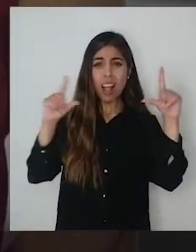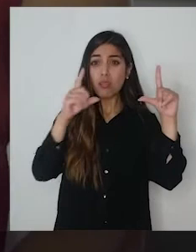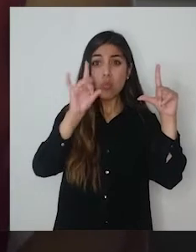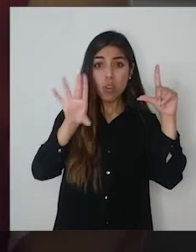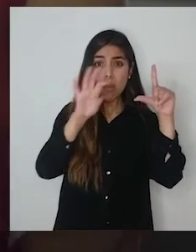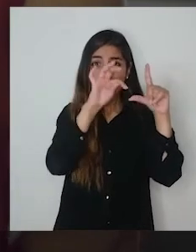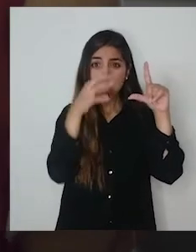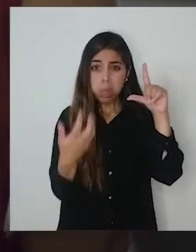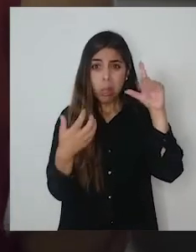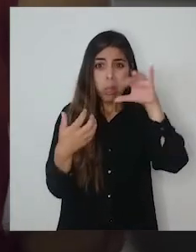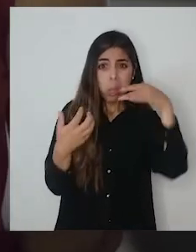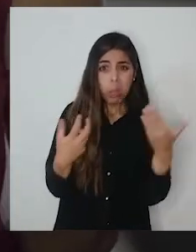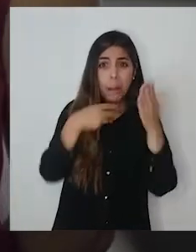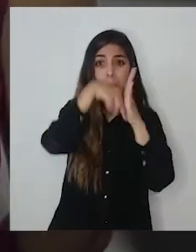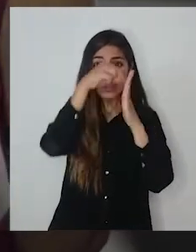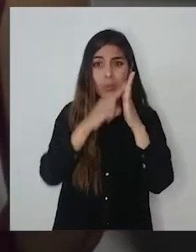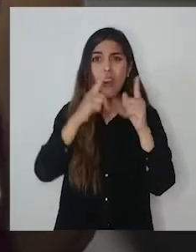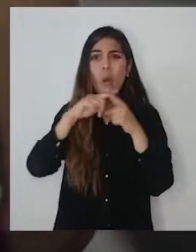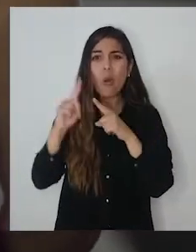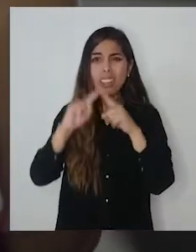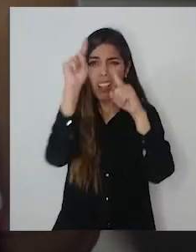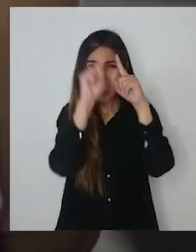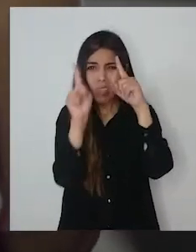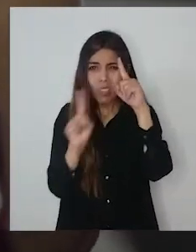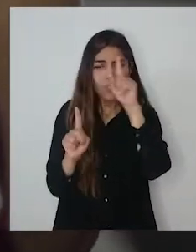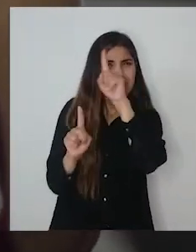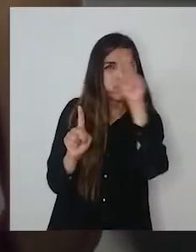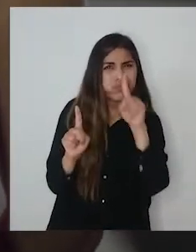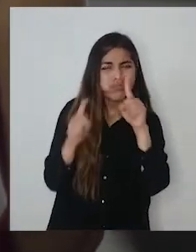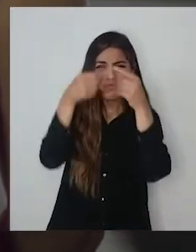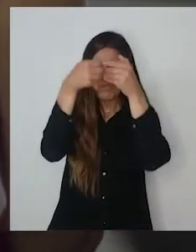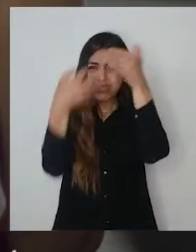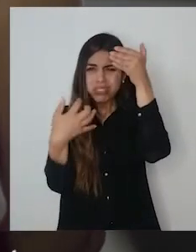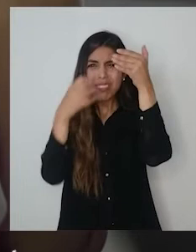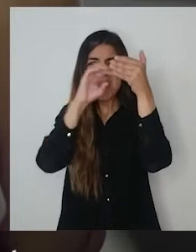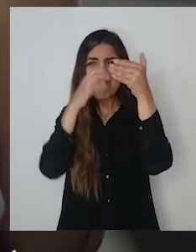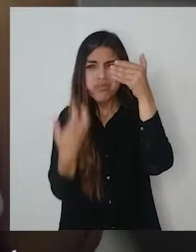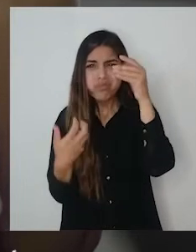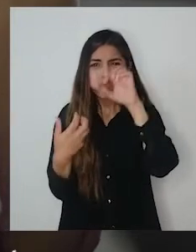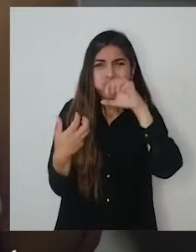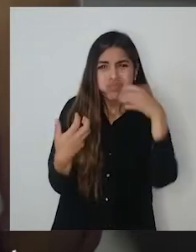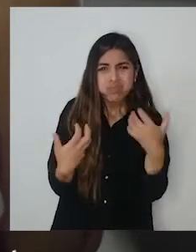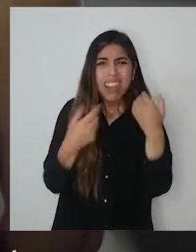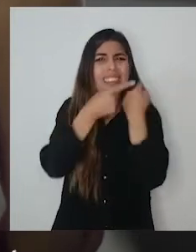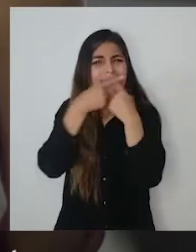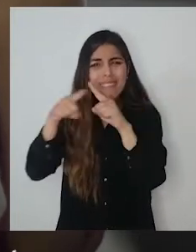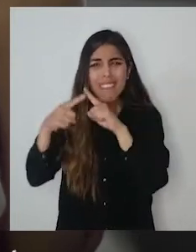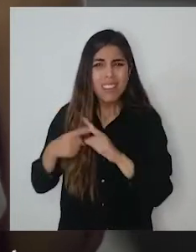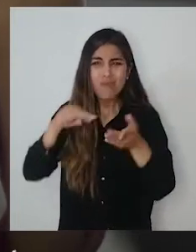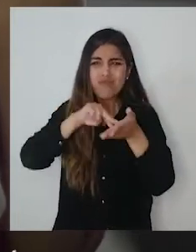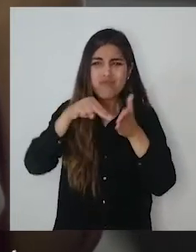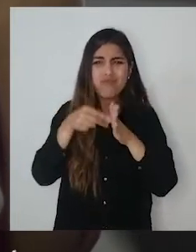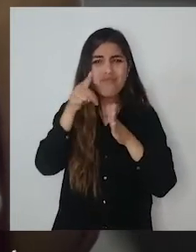está la pérdida de pintura, también hay grietas, hay sopladura, hay desprendimientos de estuco en la